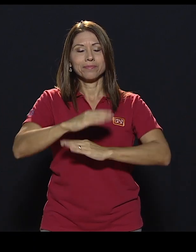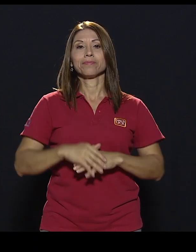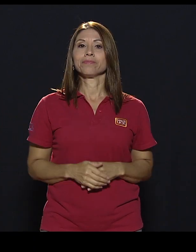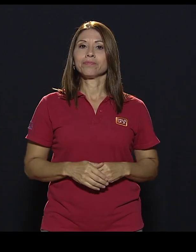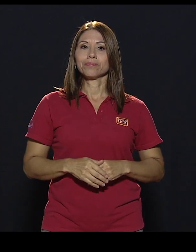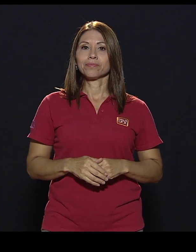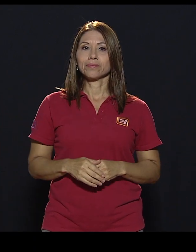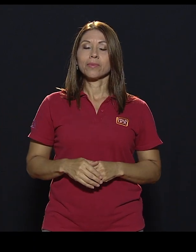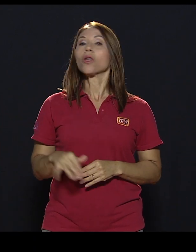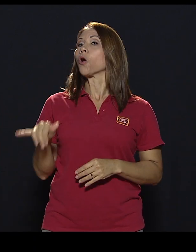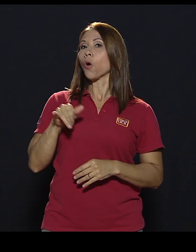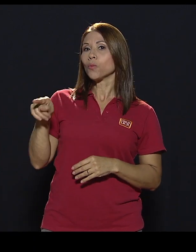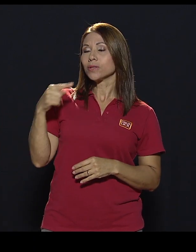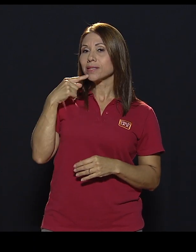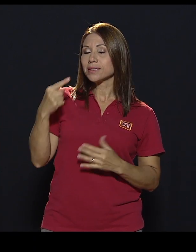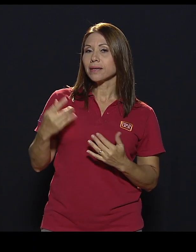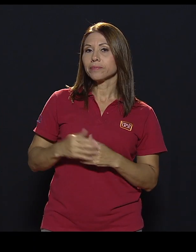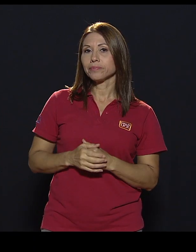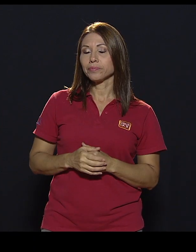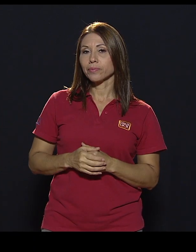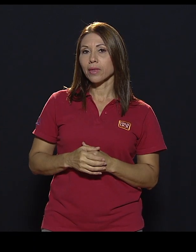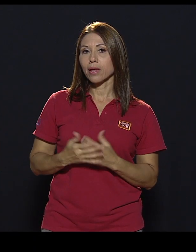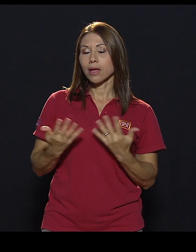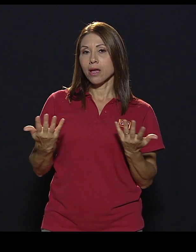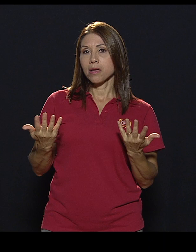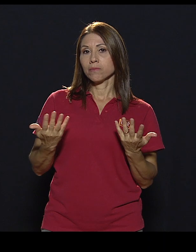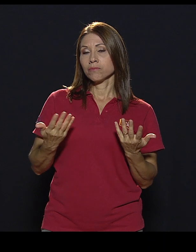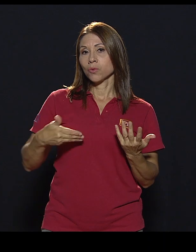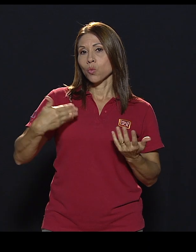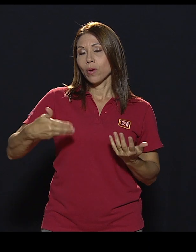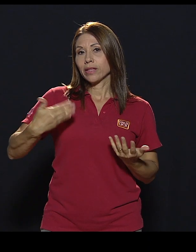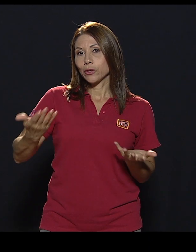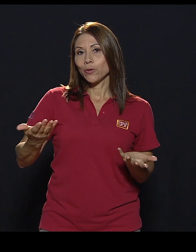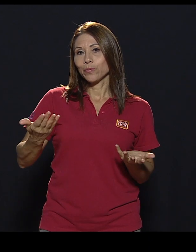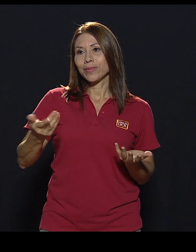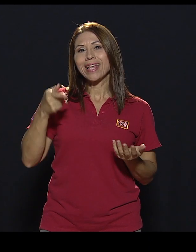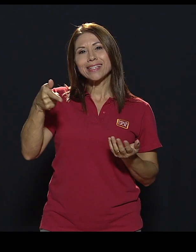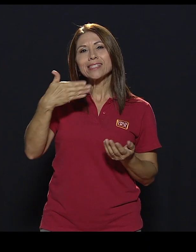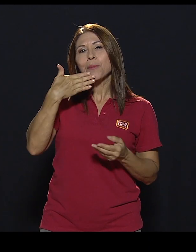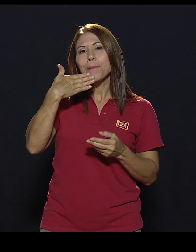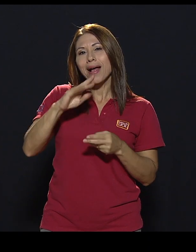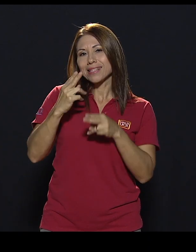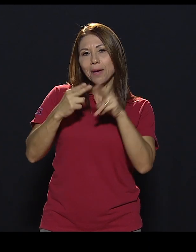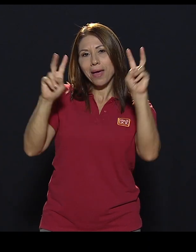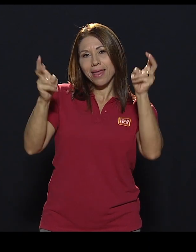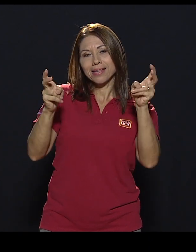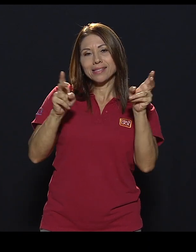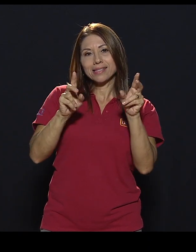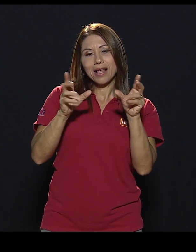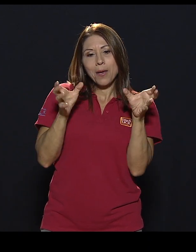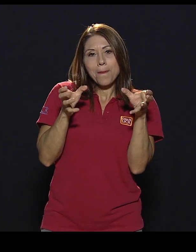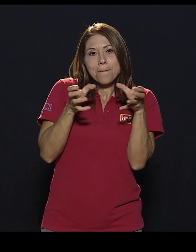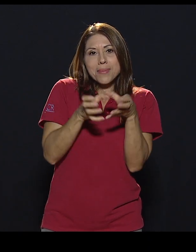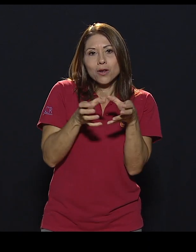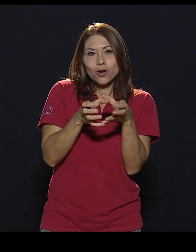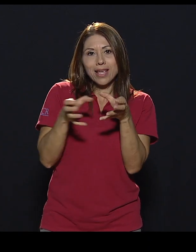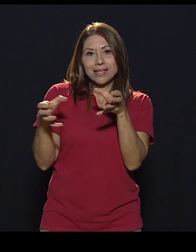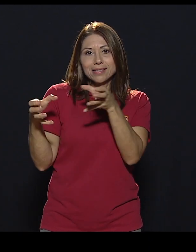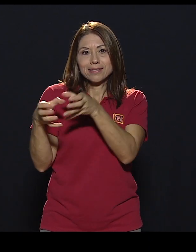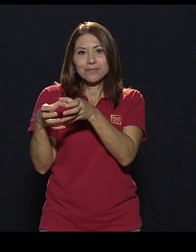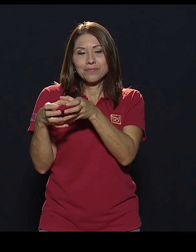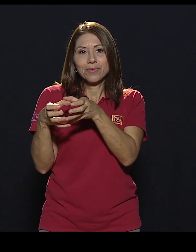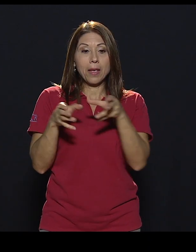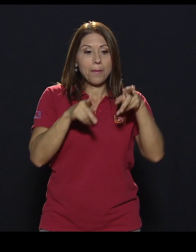Y justamente, como usted decía, bueno, cuando estas mal llamadas minorías, ¿verdad? Tanto la población con